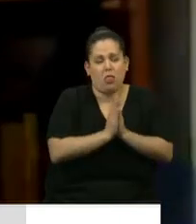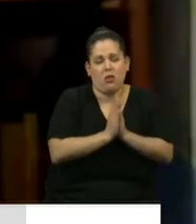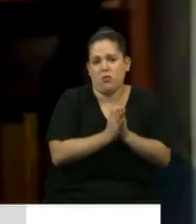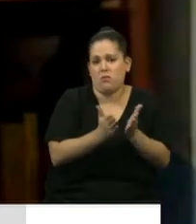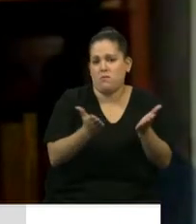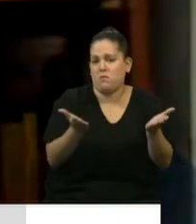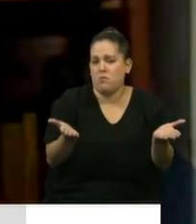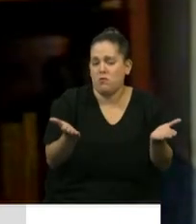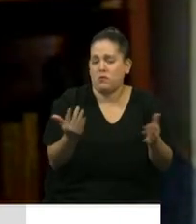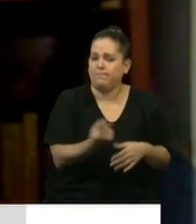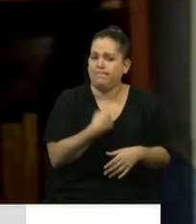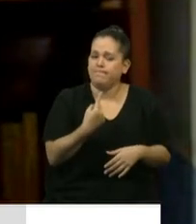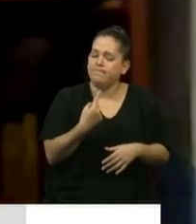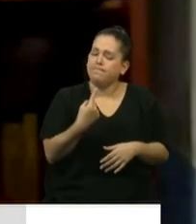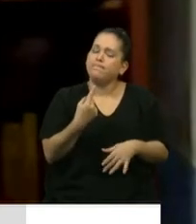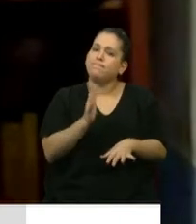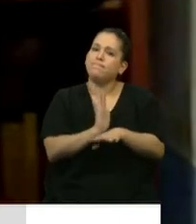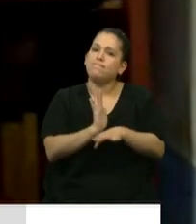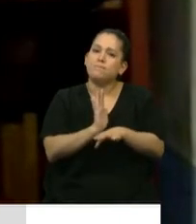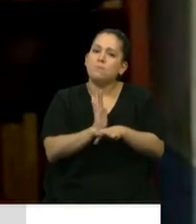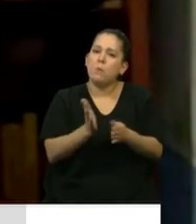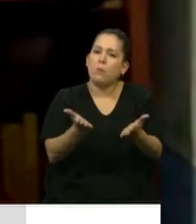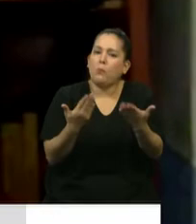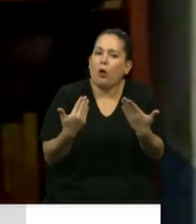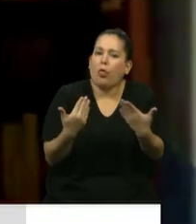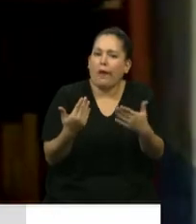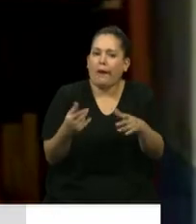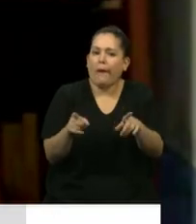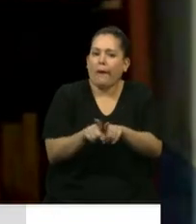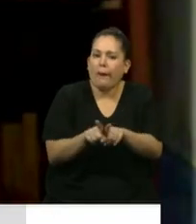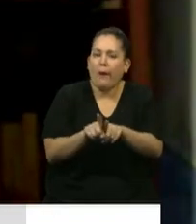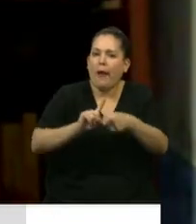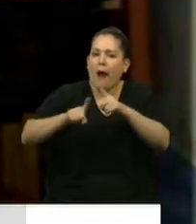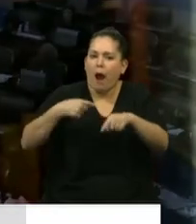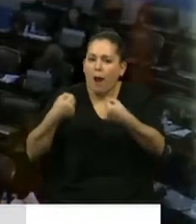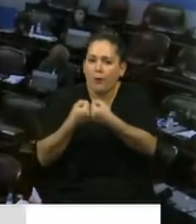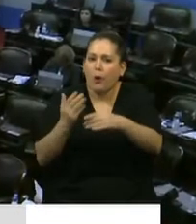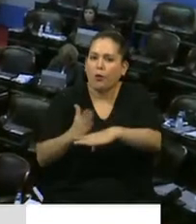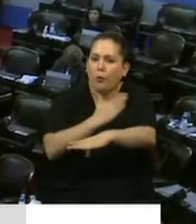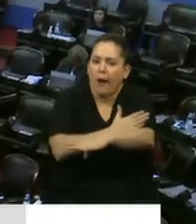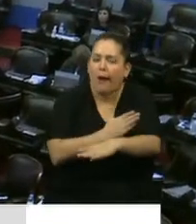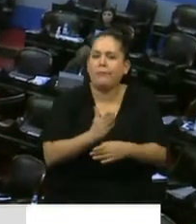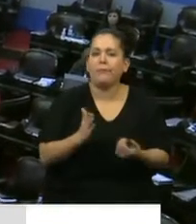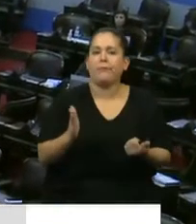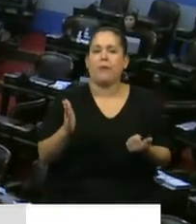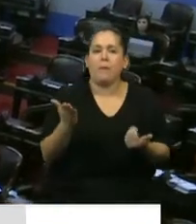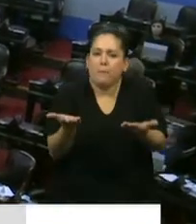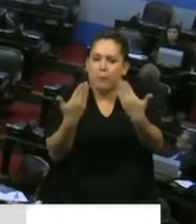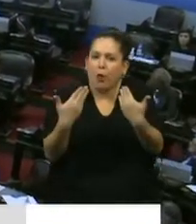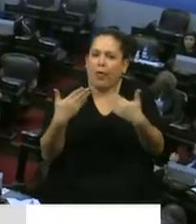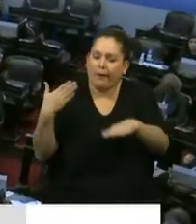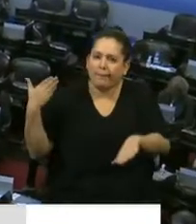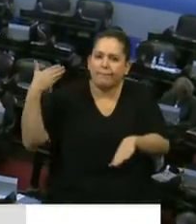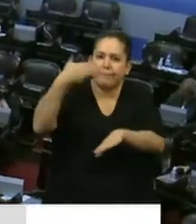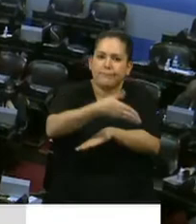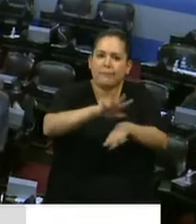de haber sentado las bases de un consenso que nos permitiera estar presentes en